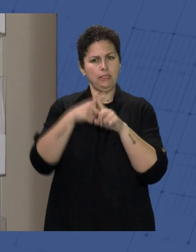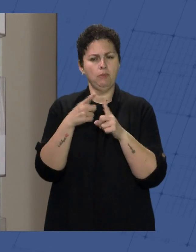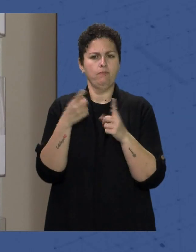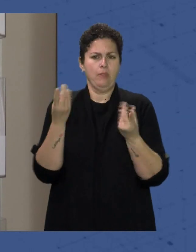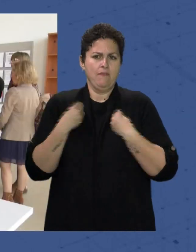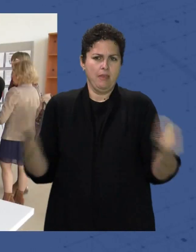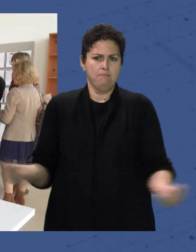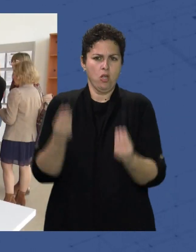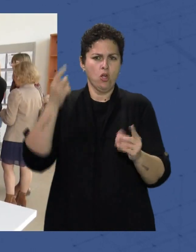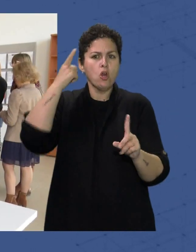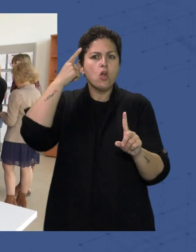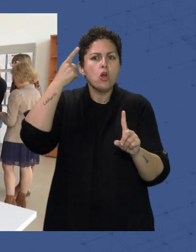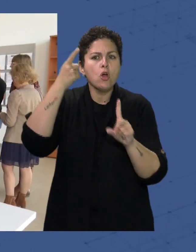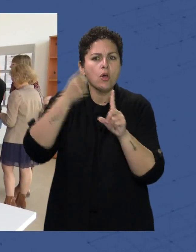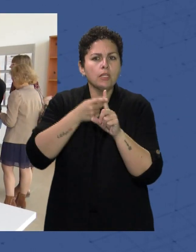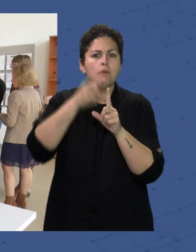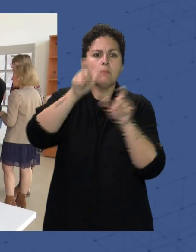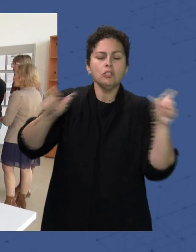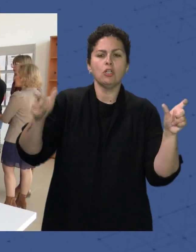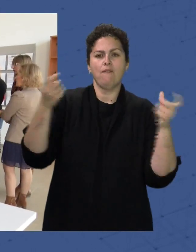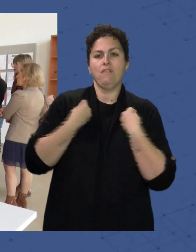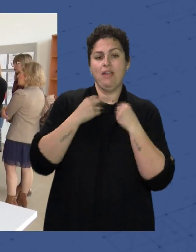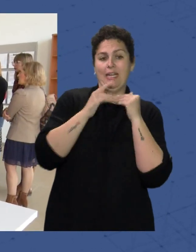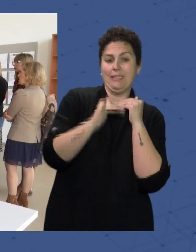Aquellos que viven En Retamar y El Toyo